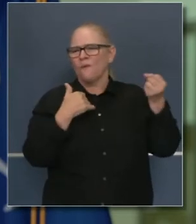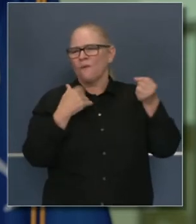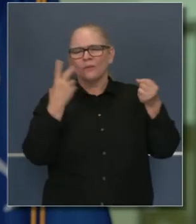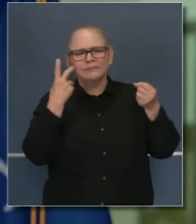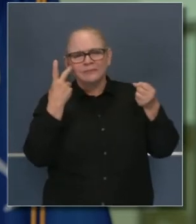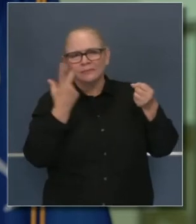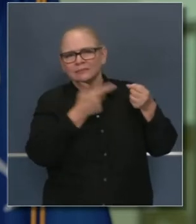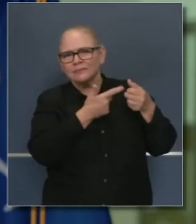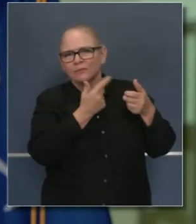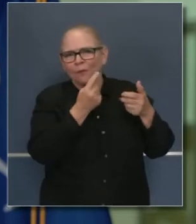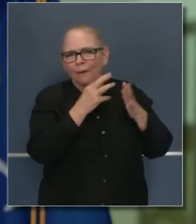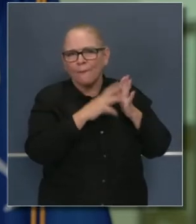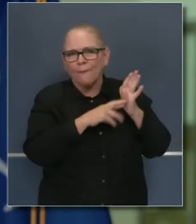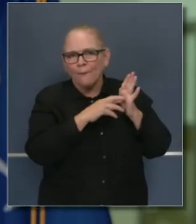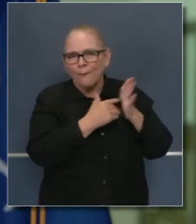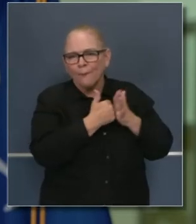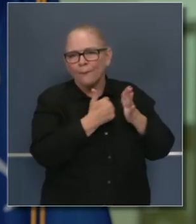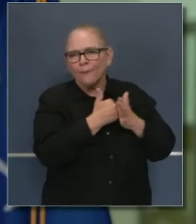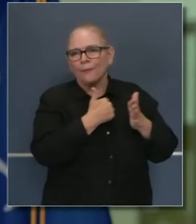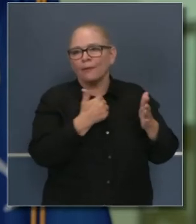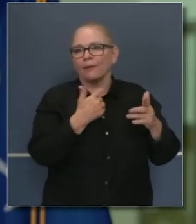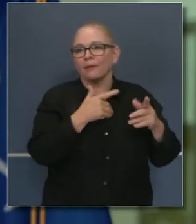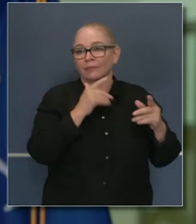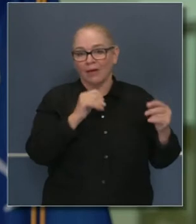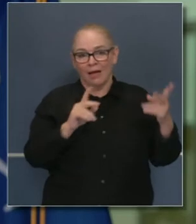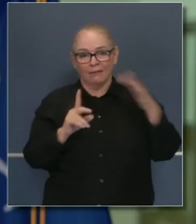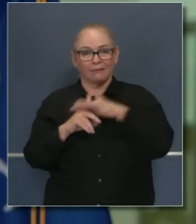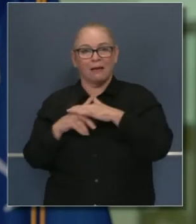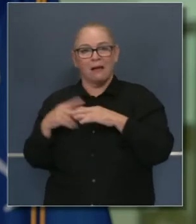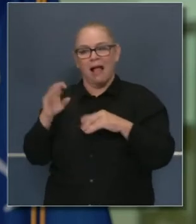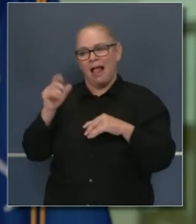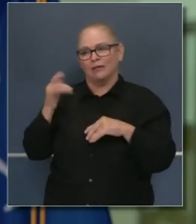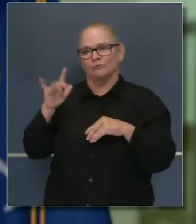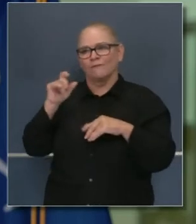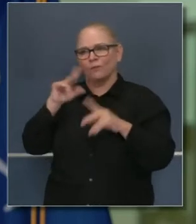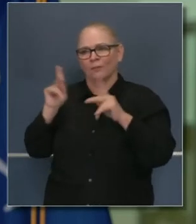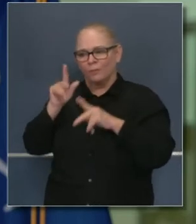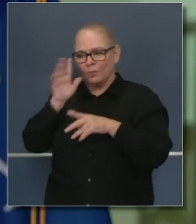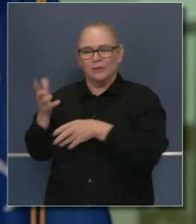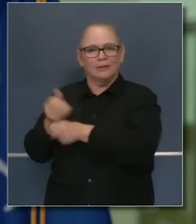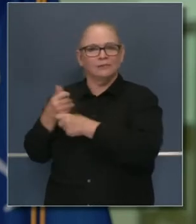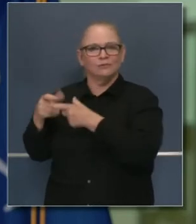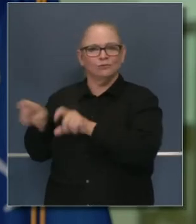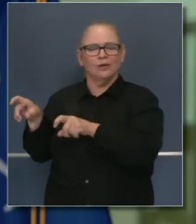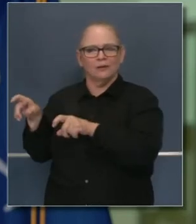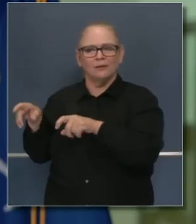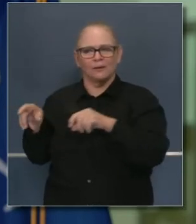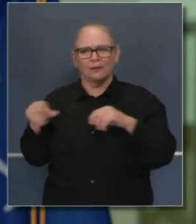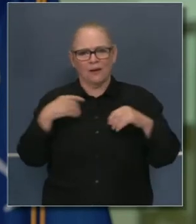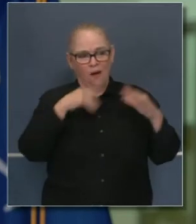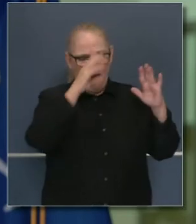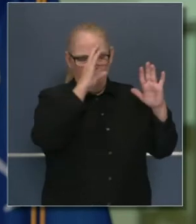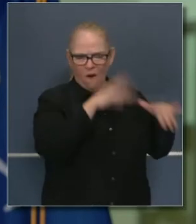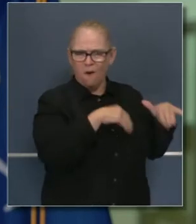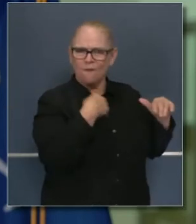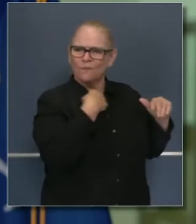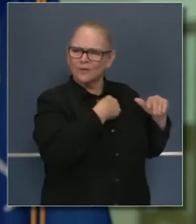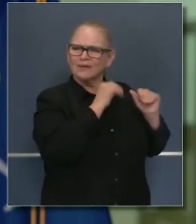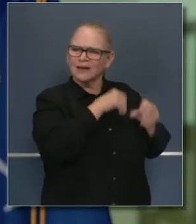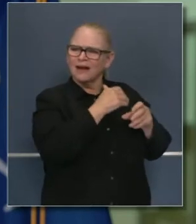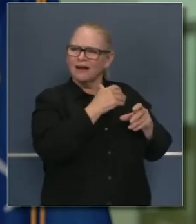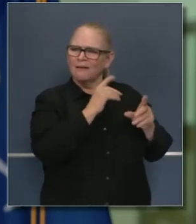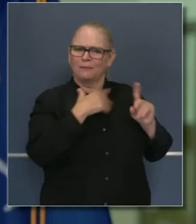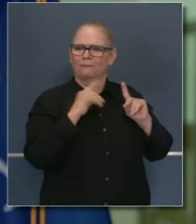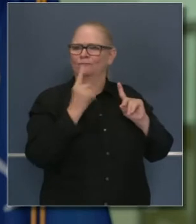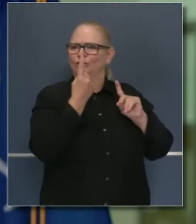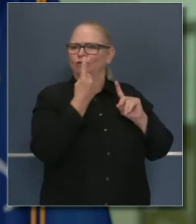Pero hacemos lo posible en las solicitudes para cumplir con lo que piden ellos. Estamos dentro del primer